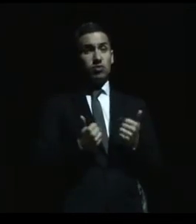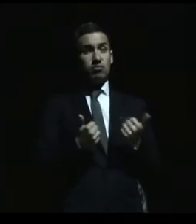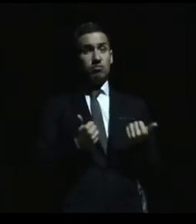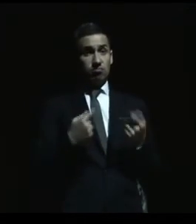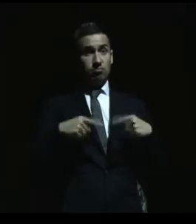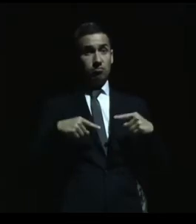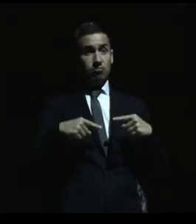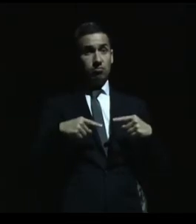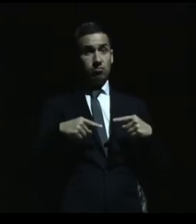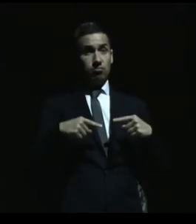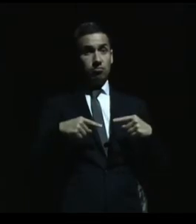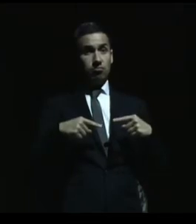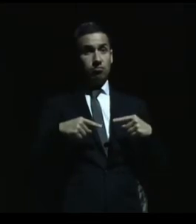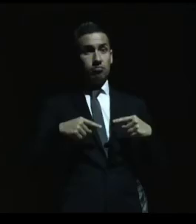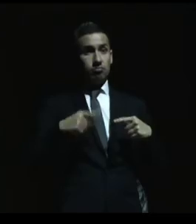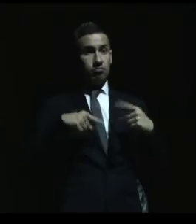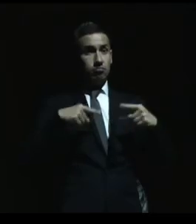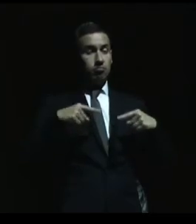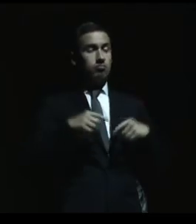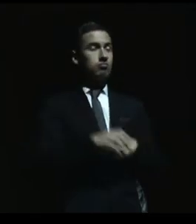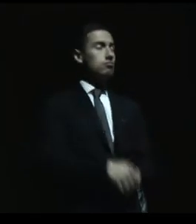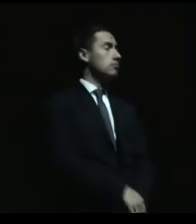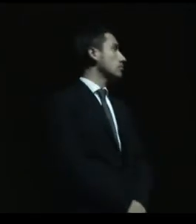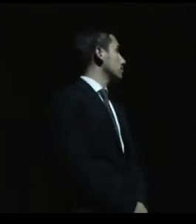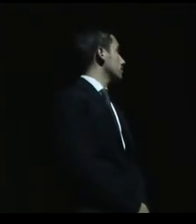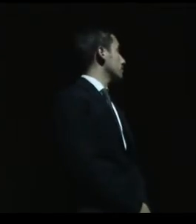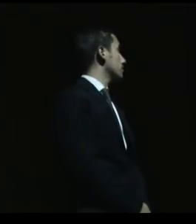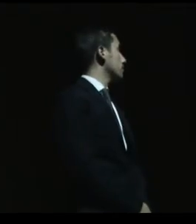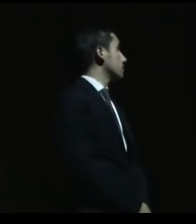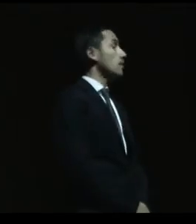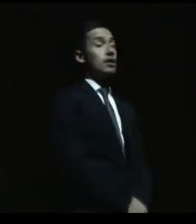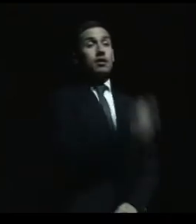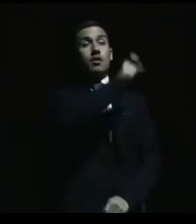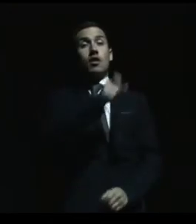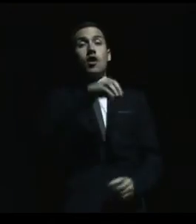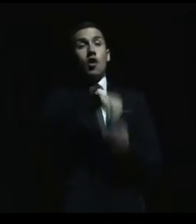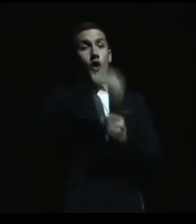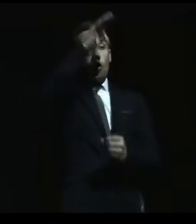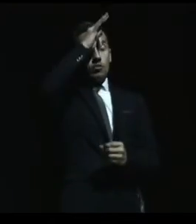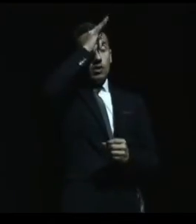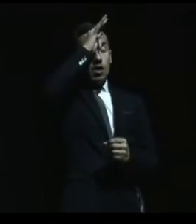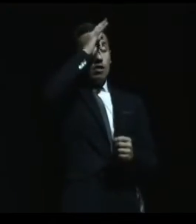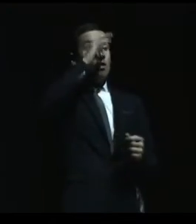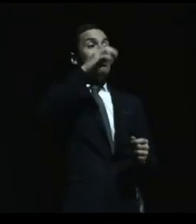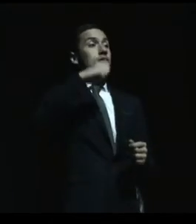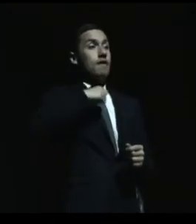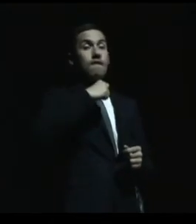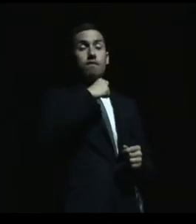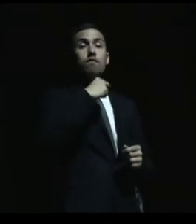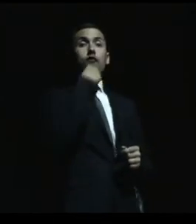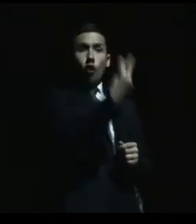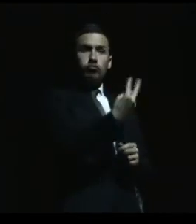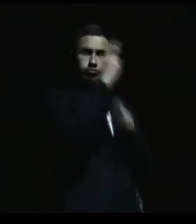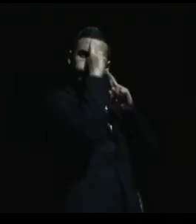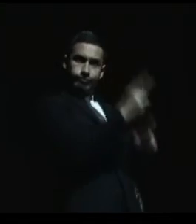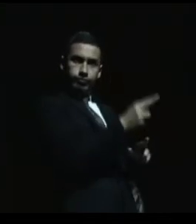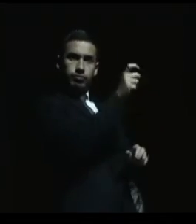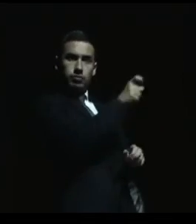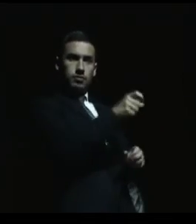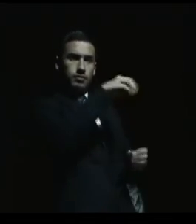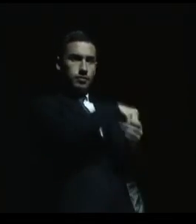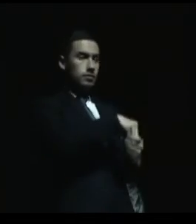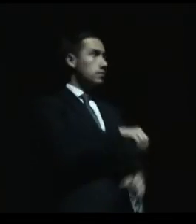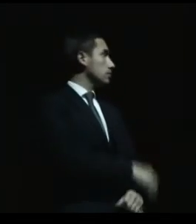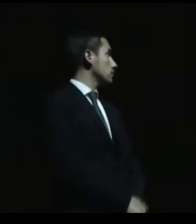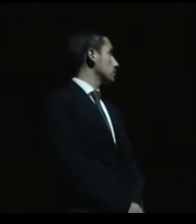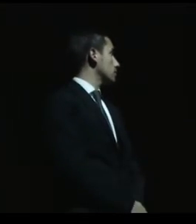La policía simbólico dentro del hospital ¿se merece que tenga voz el paciente? Sí, se ven como